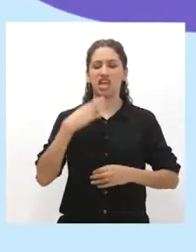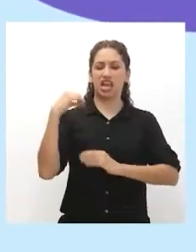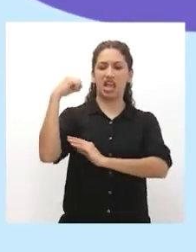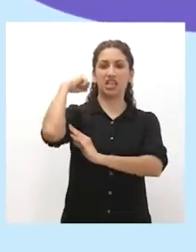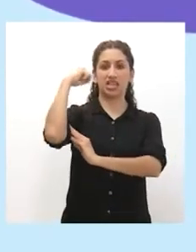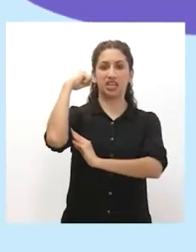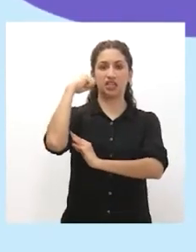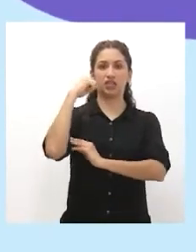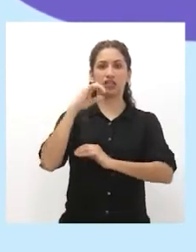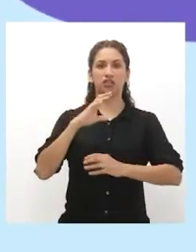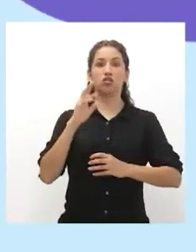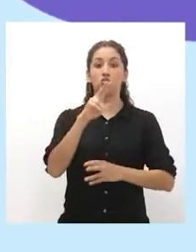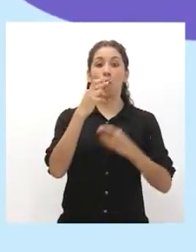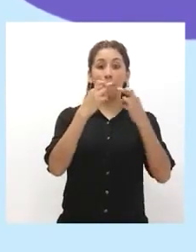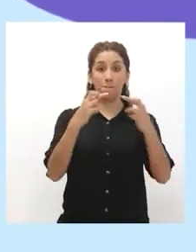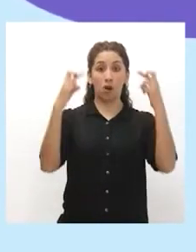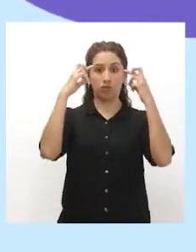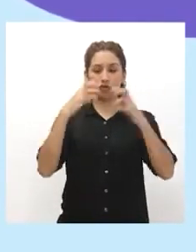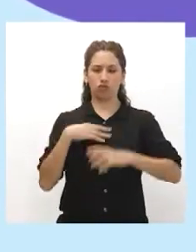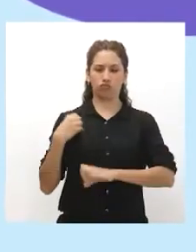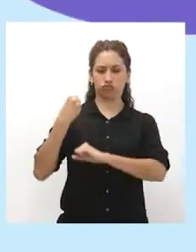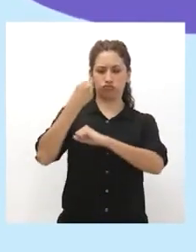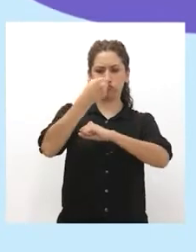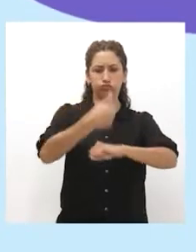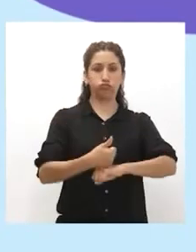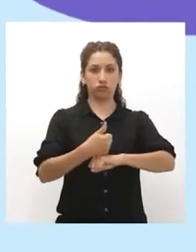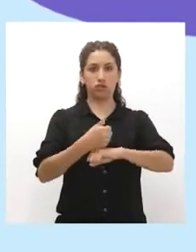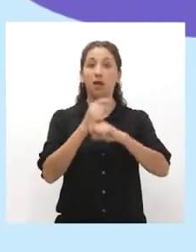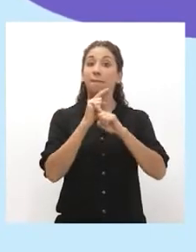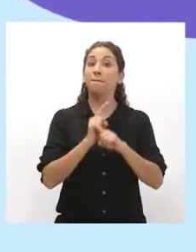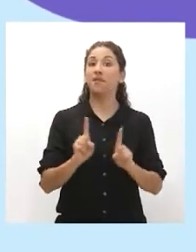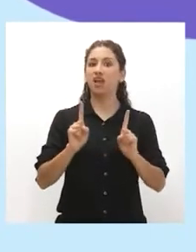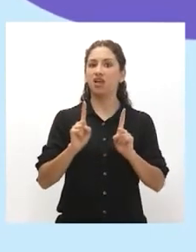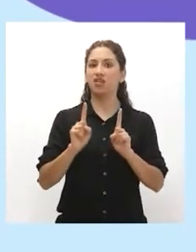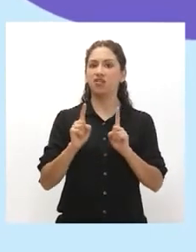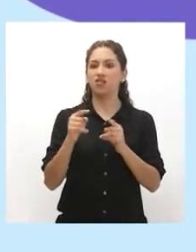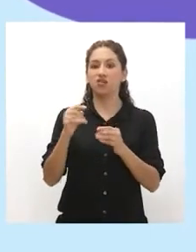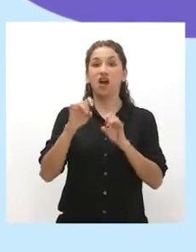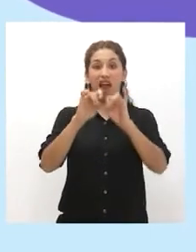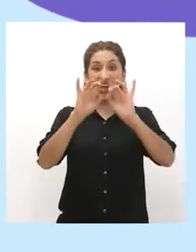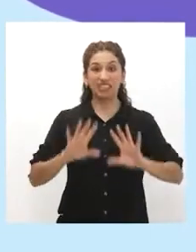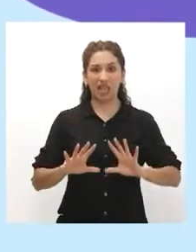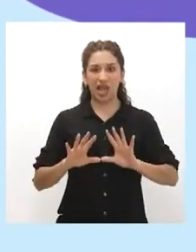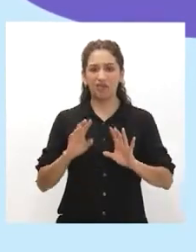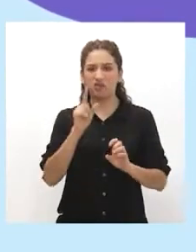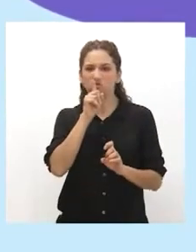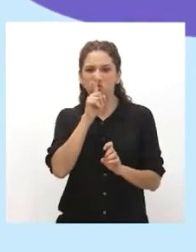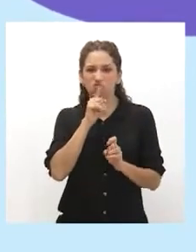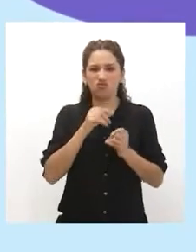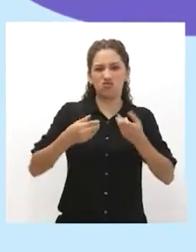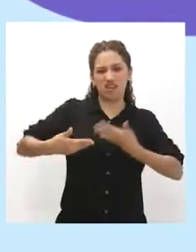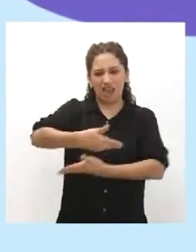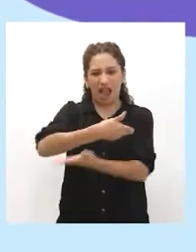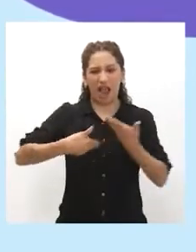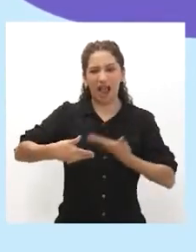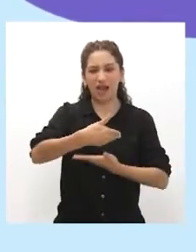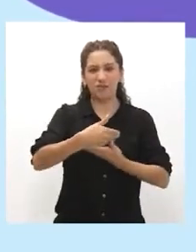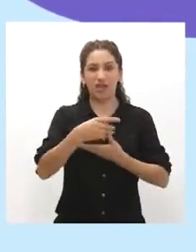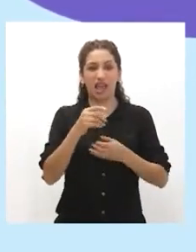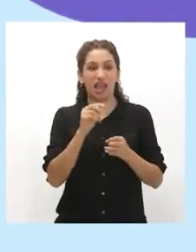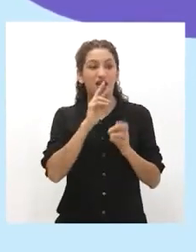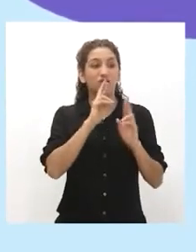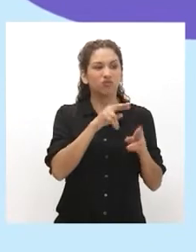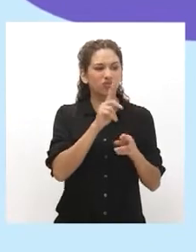de ser la espada de honor de su promoción. Pero cambiaron las pruebas, escondieron los resultados